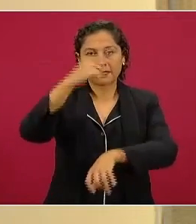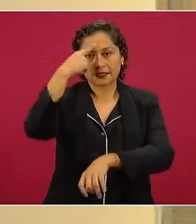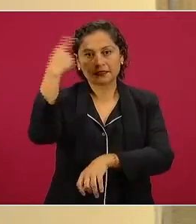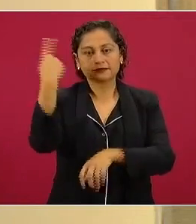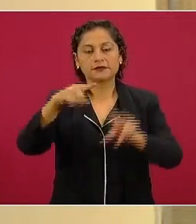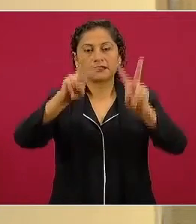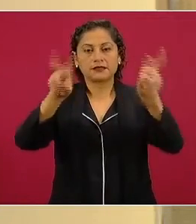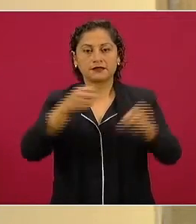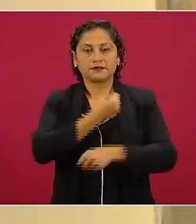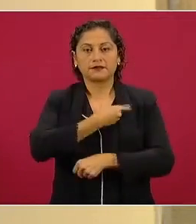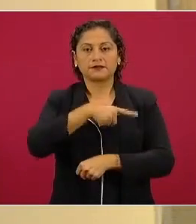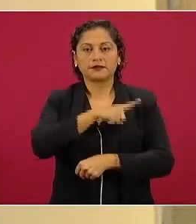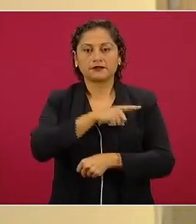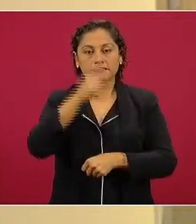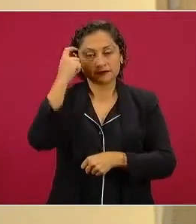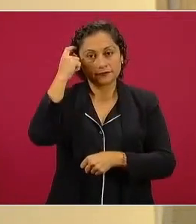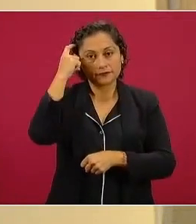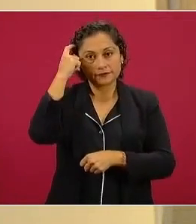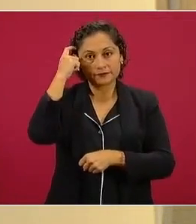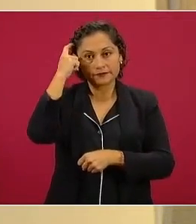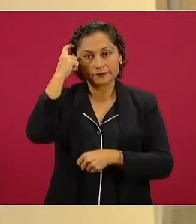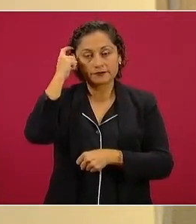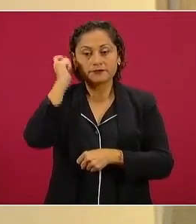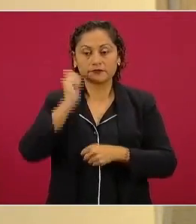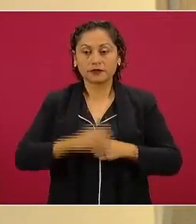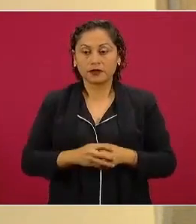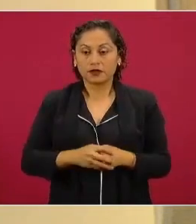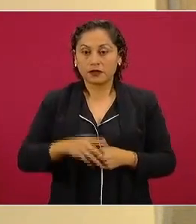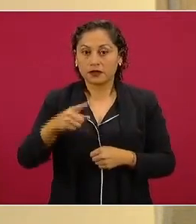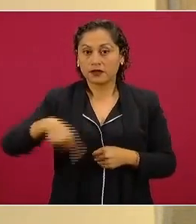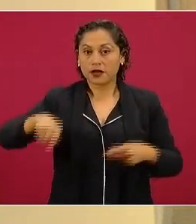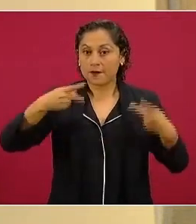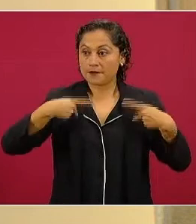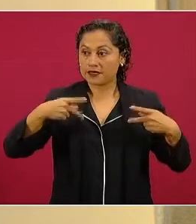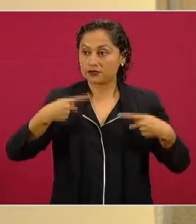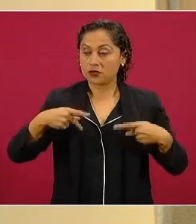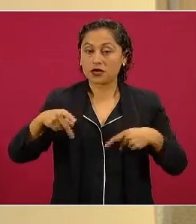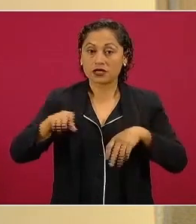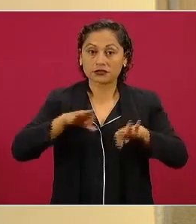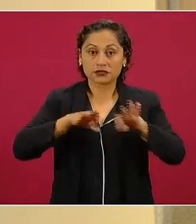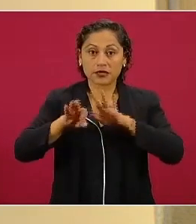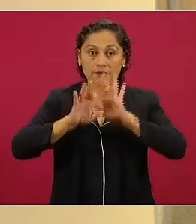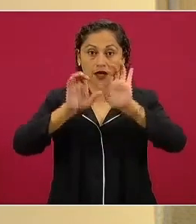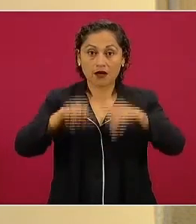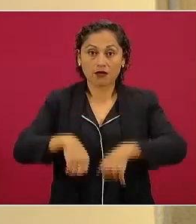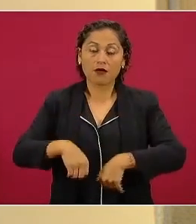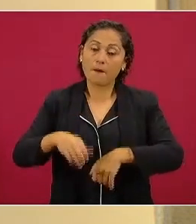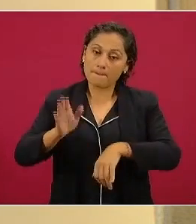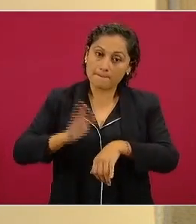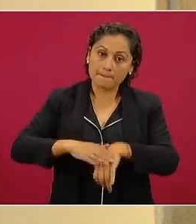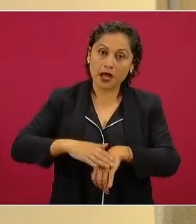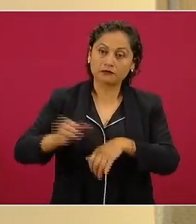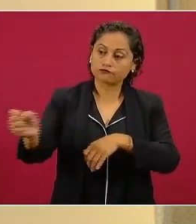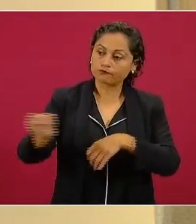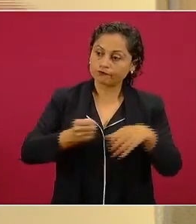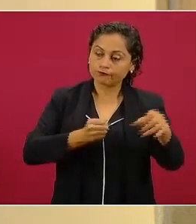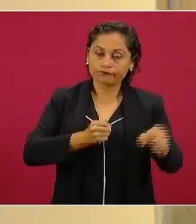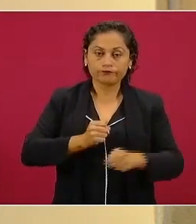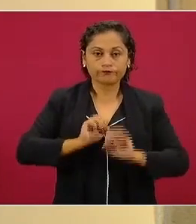contratación de más trabajadores del sector salud.